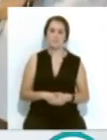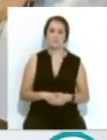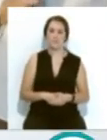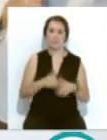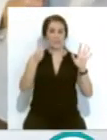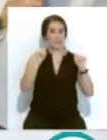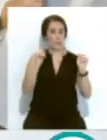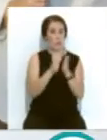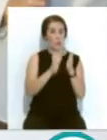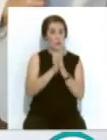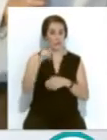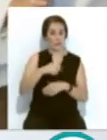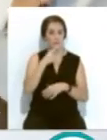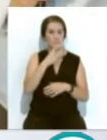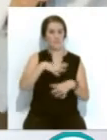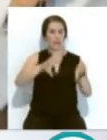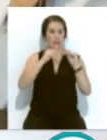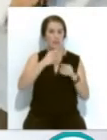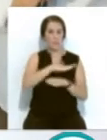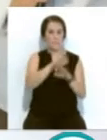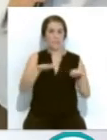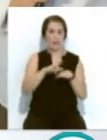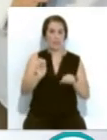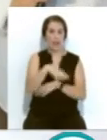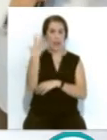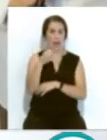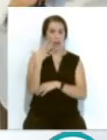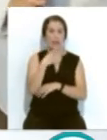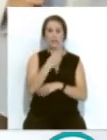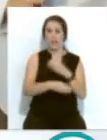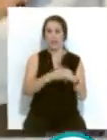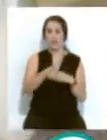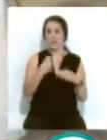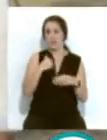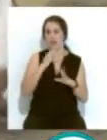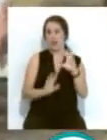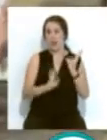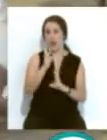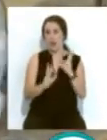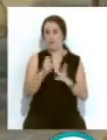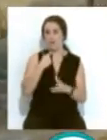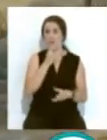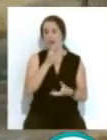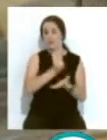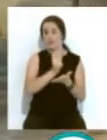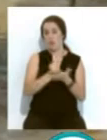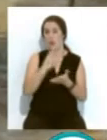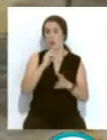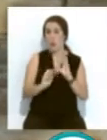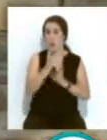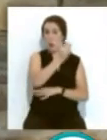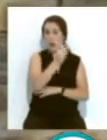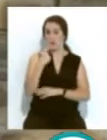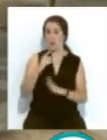Saludos compañeros desde esta fortificación de la playa de la Caleta... ...lugar donde se va a proceder a la quema simbólica de este Juanillo.